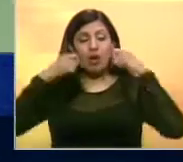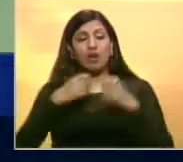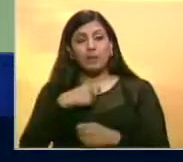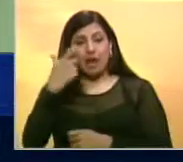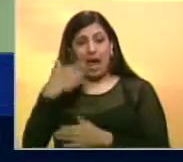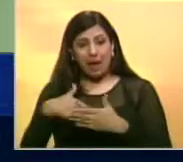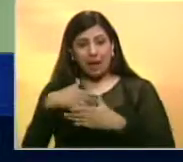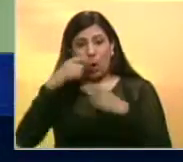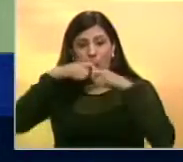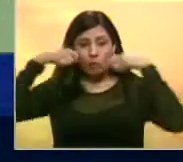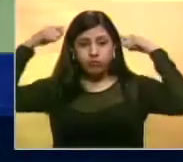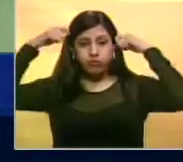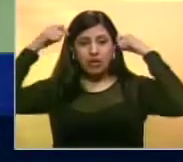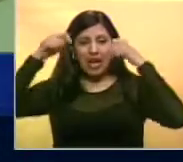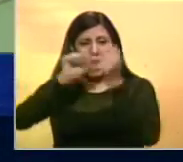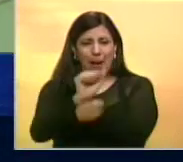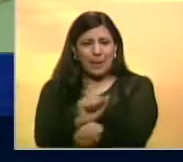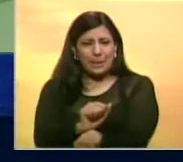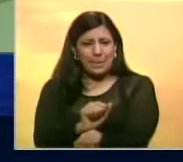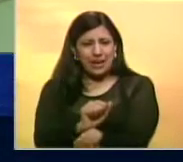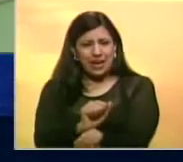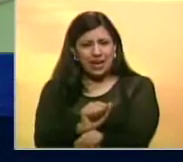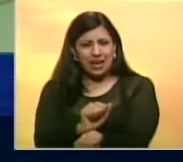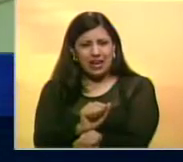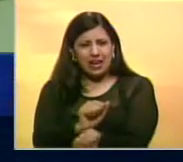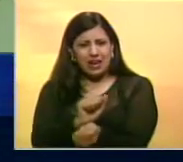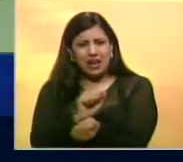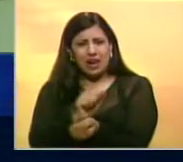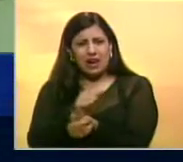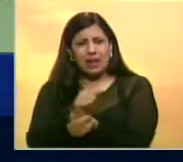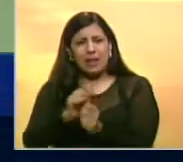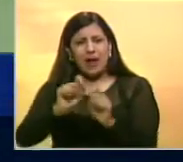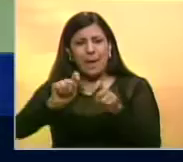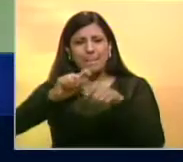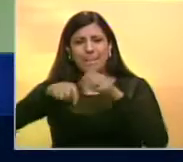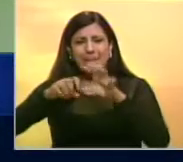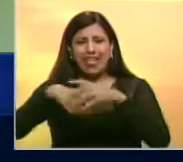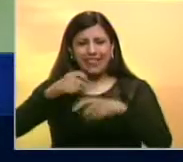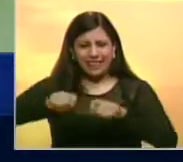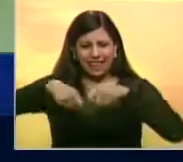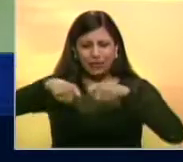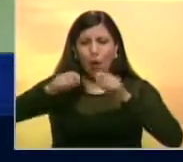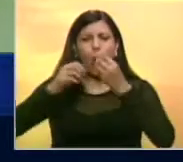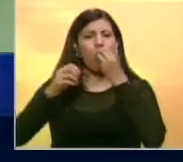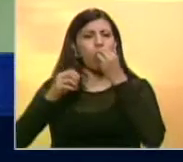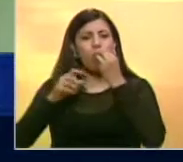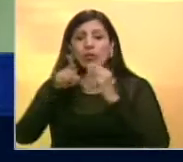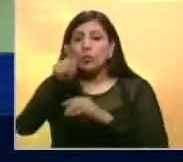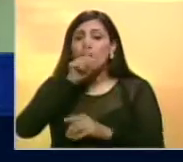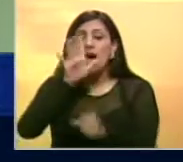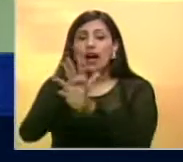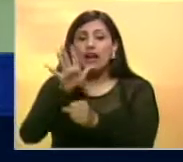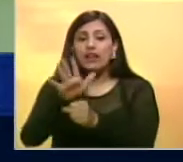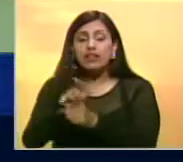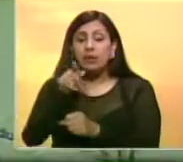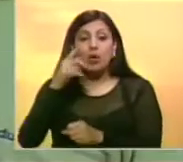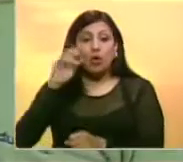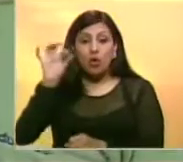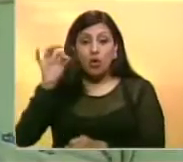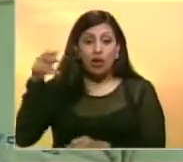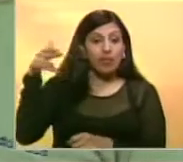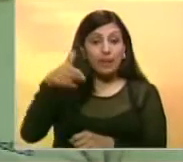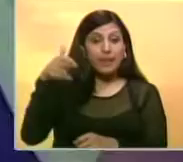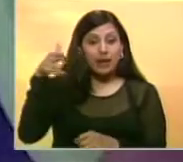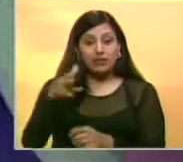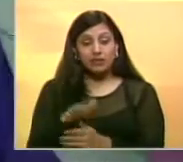otro compañero mío, lo amordazaron ahí arriba, lo amarraron y le metieron una media en la boca y le dijeron que se quedara aquí en el sitio porque si no lo iban a